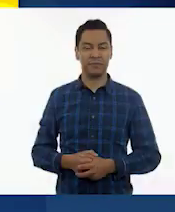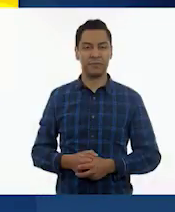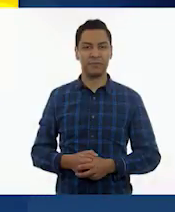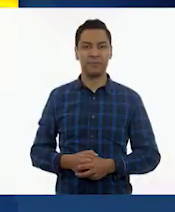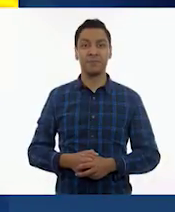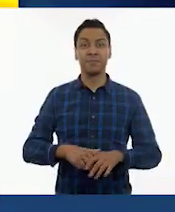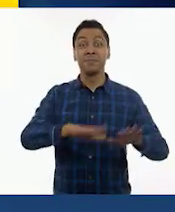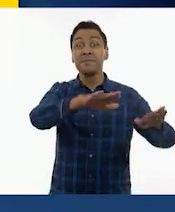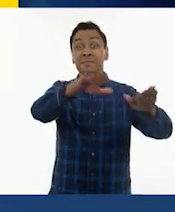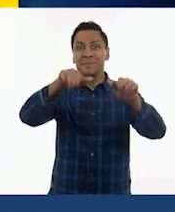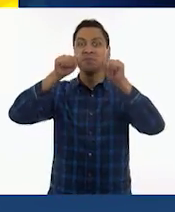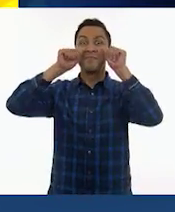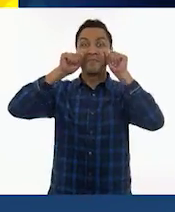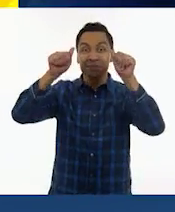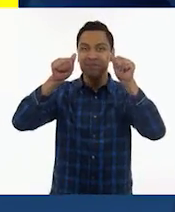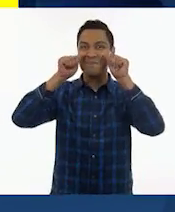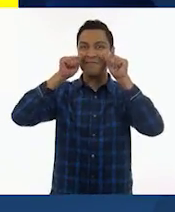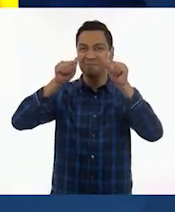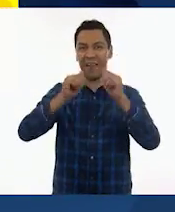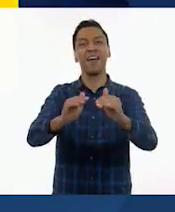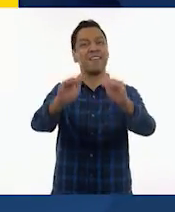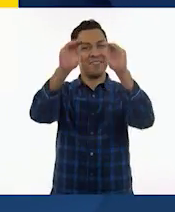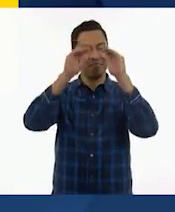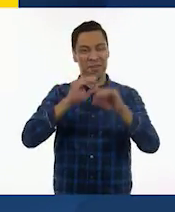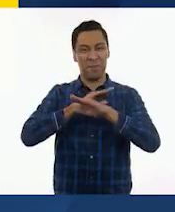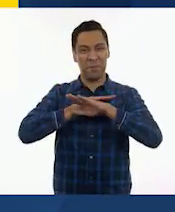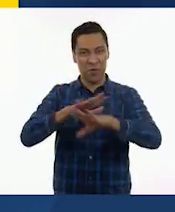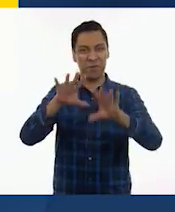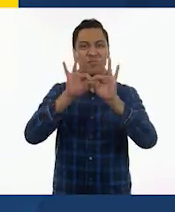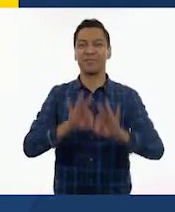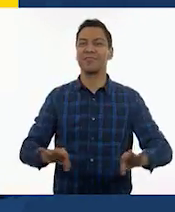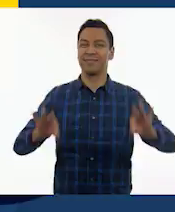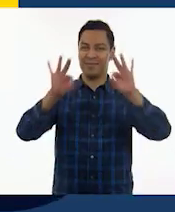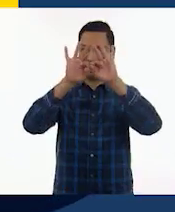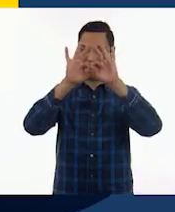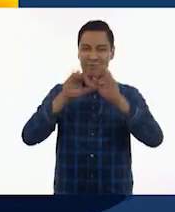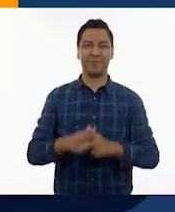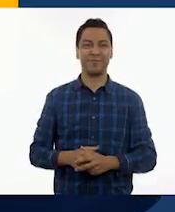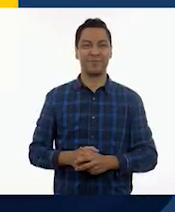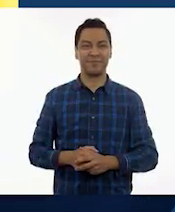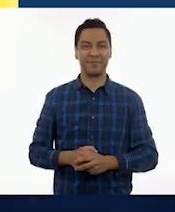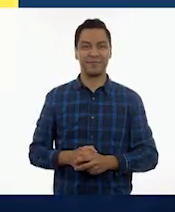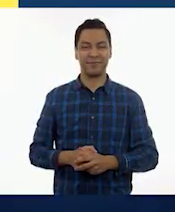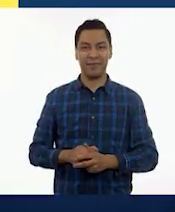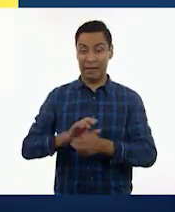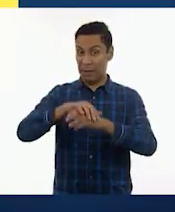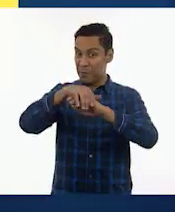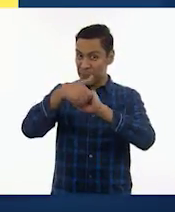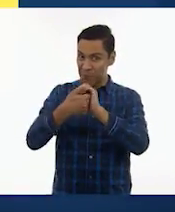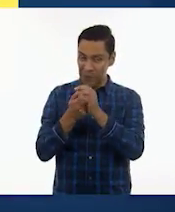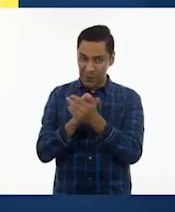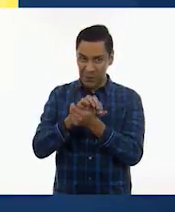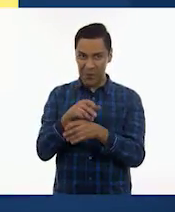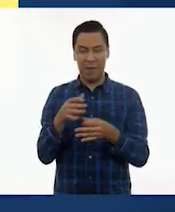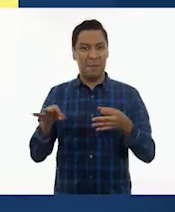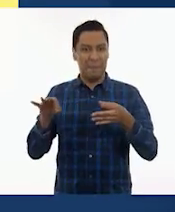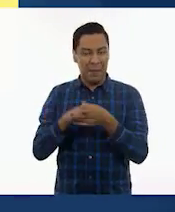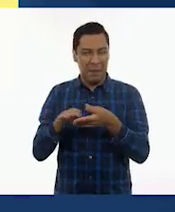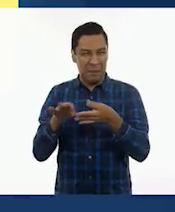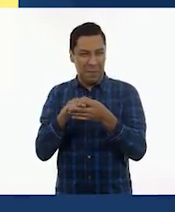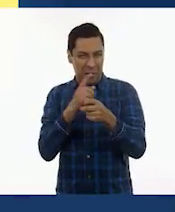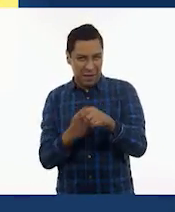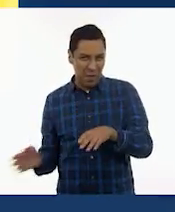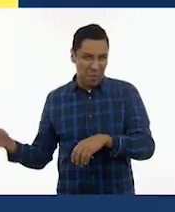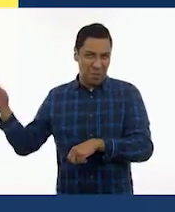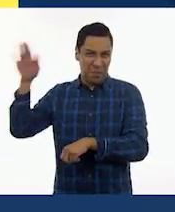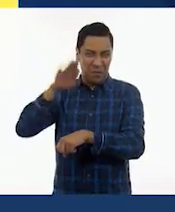Atención, atención. A continuación, información importante. Lavarnos las manos varias veces al día